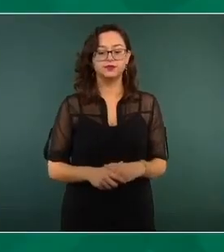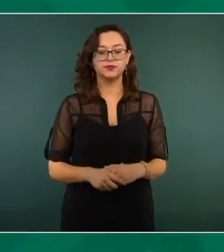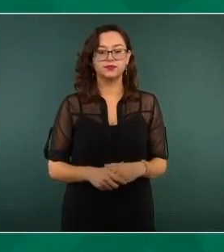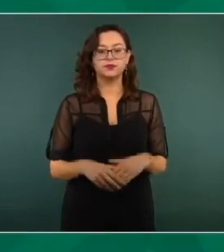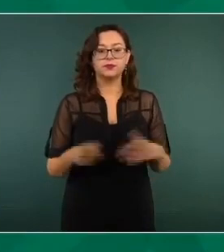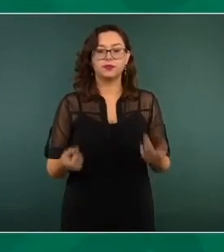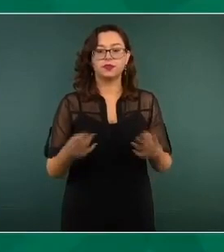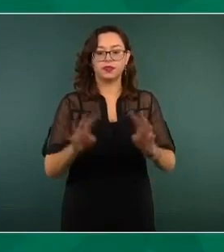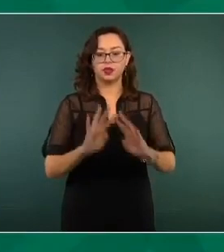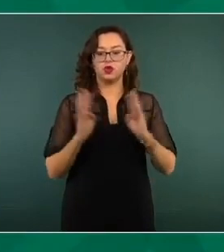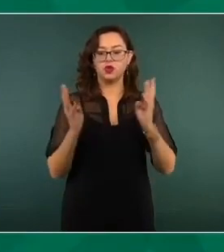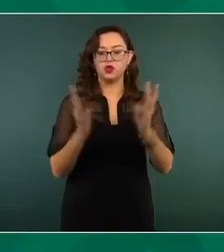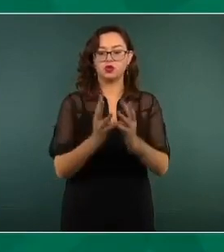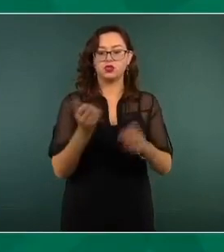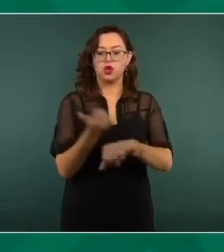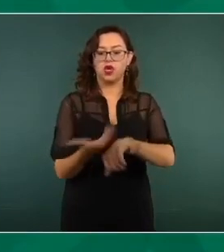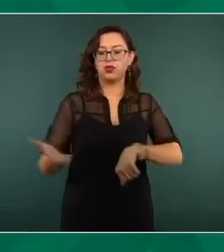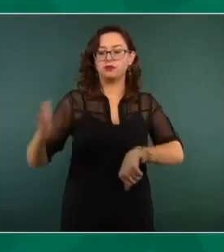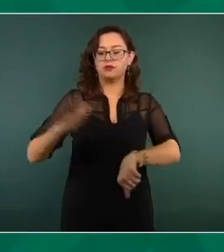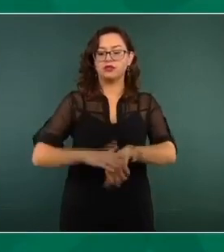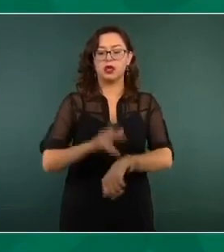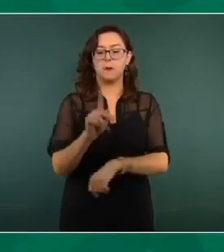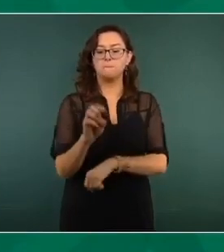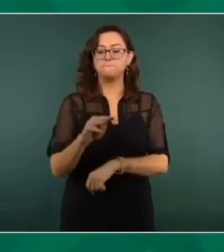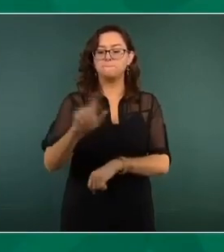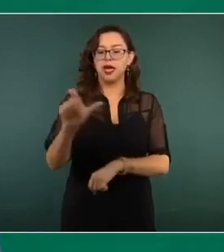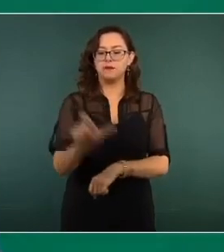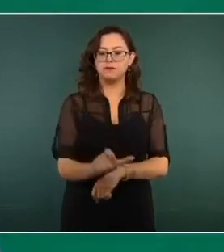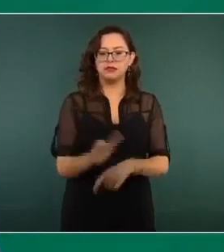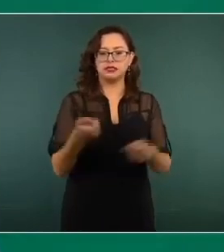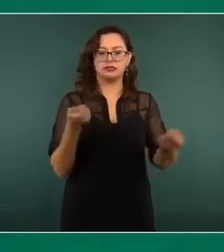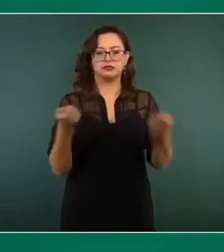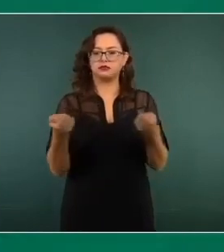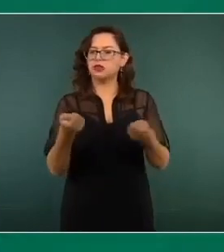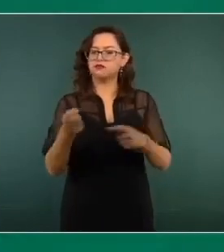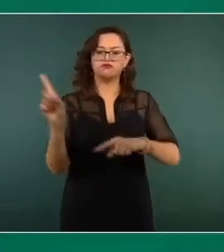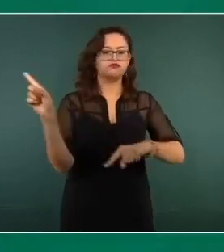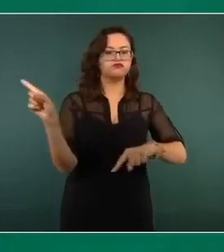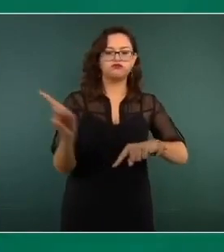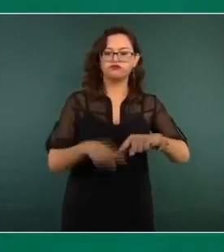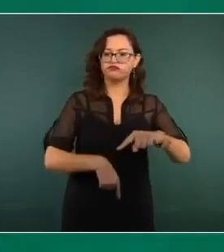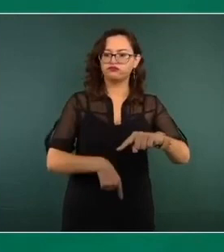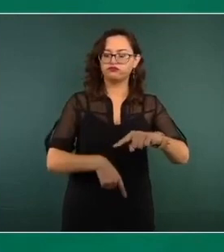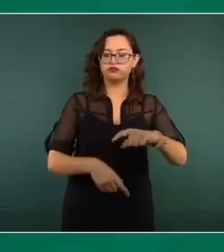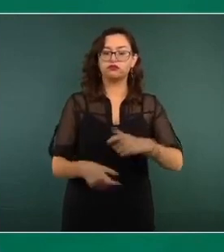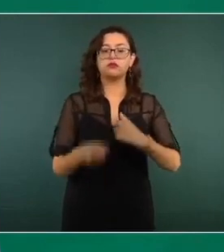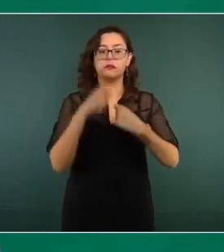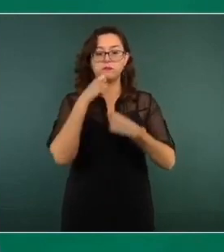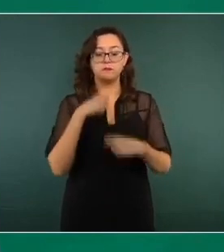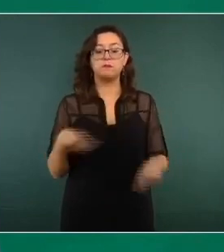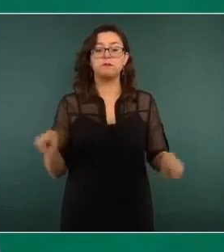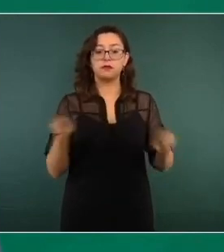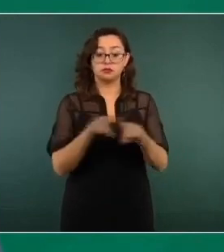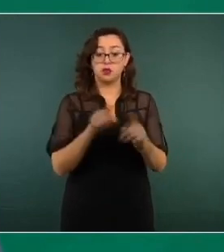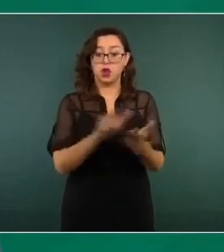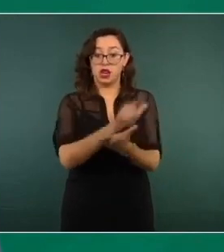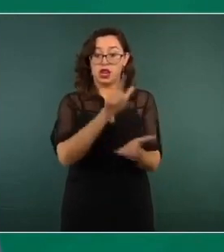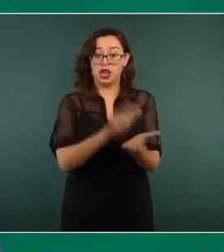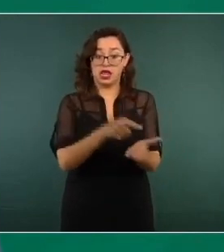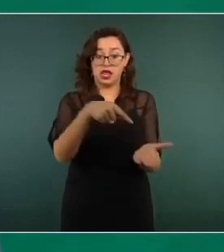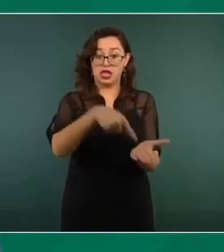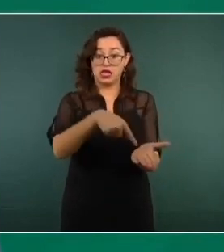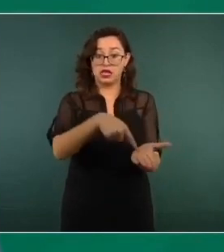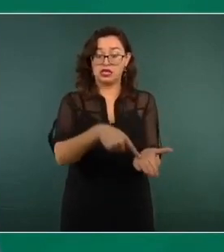Consejo de Administración de Pemex, ni quitado cinco asientos que tenía en ese momento